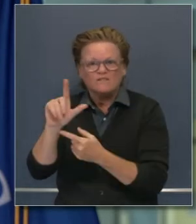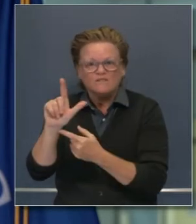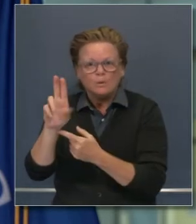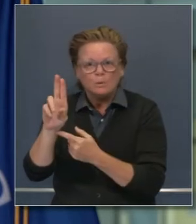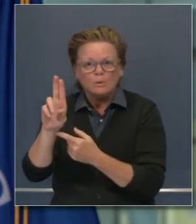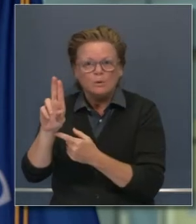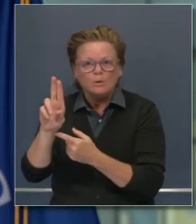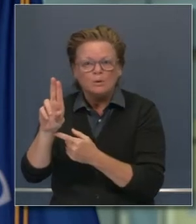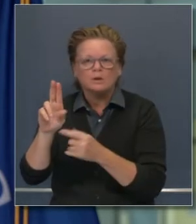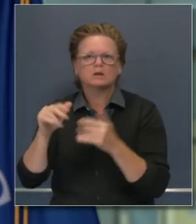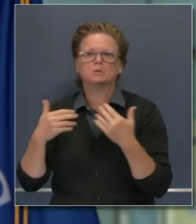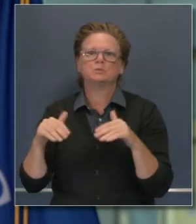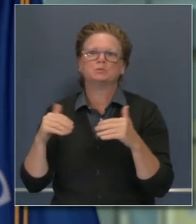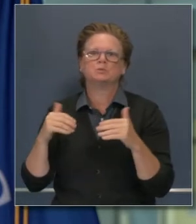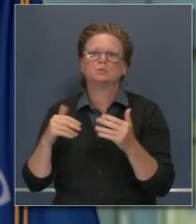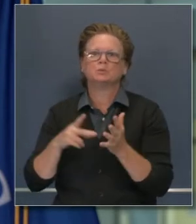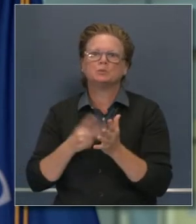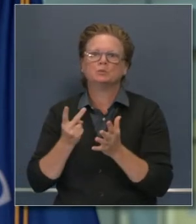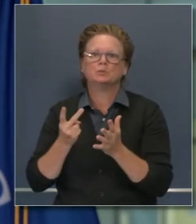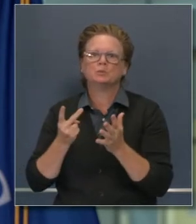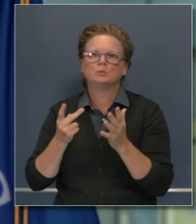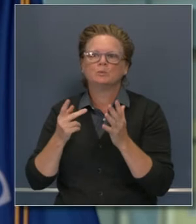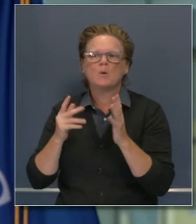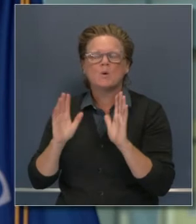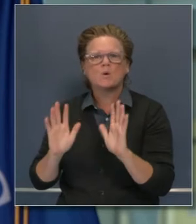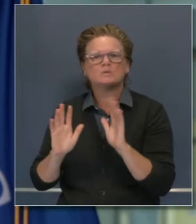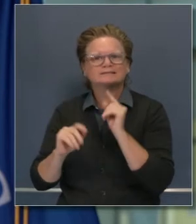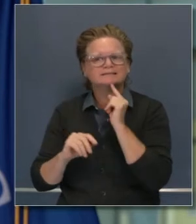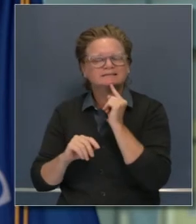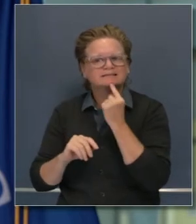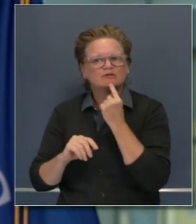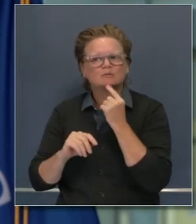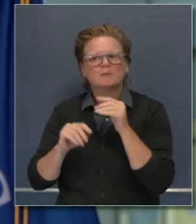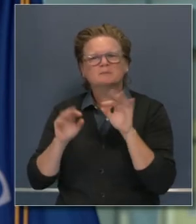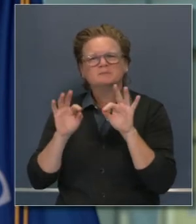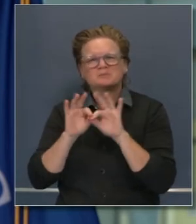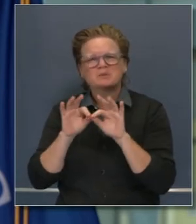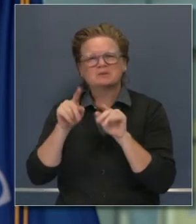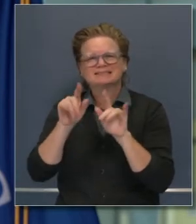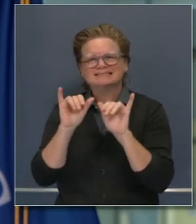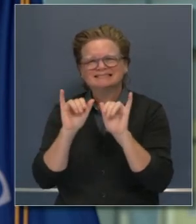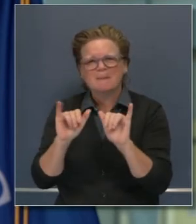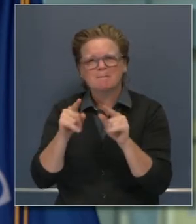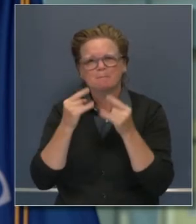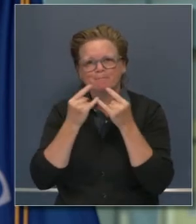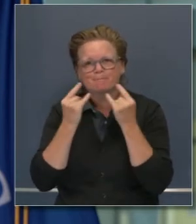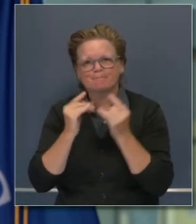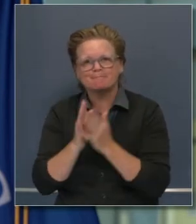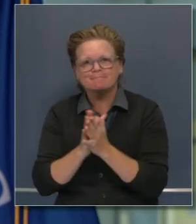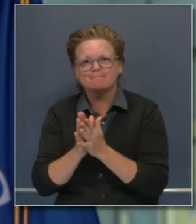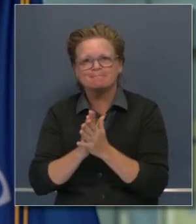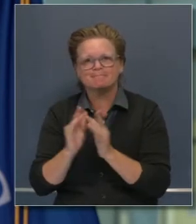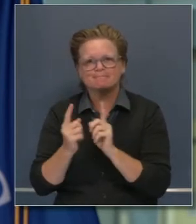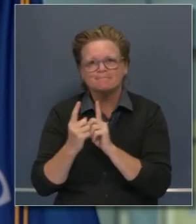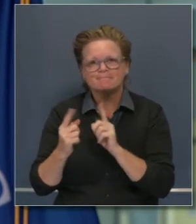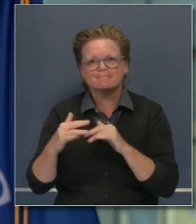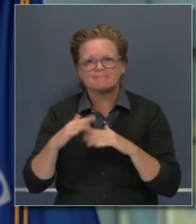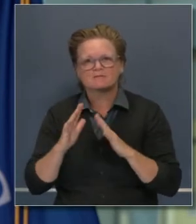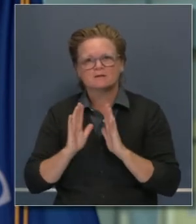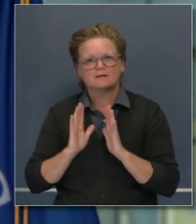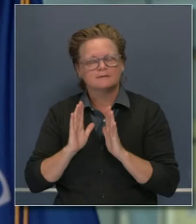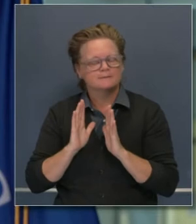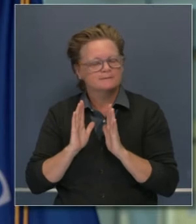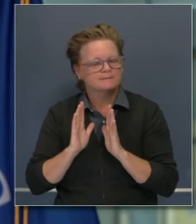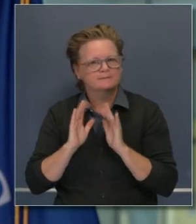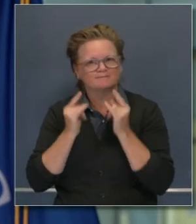de la influenza, de la gripa. Así que es un recuerdo sombrío que debemos seguir